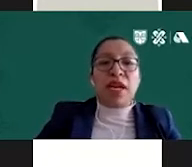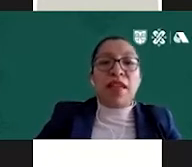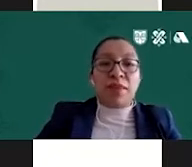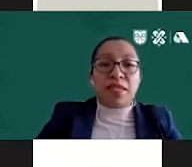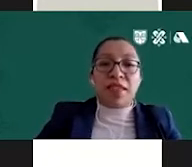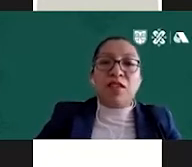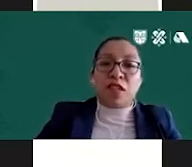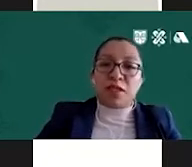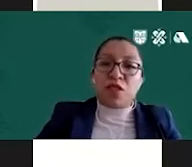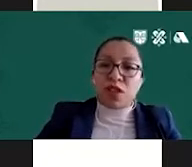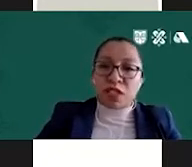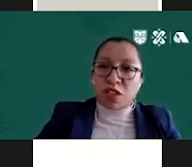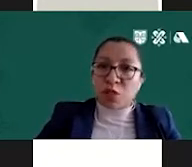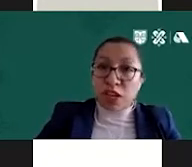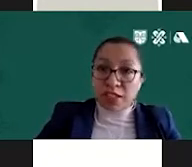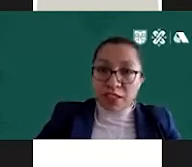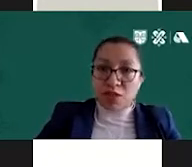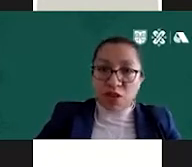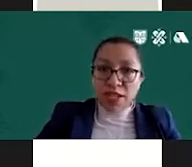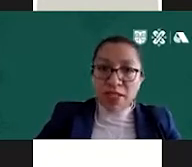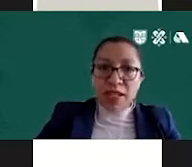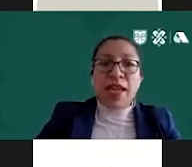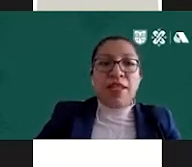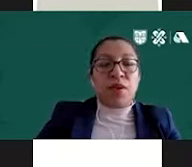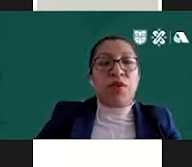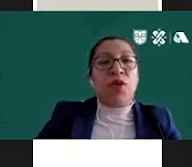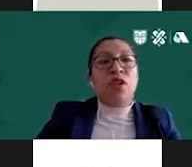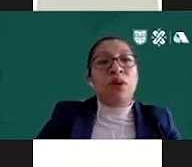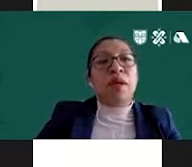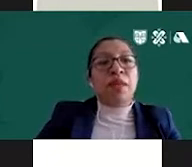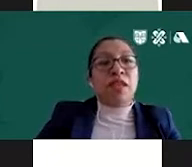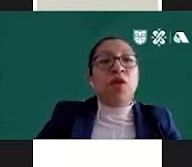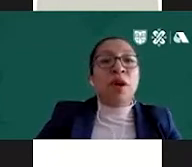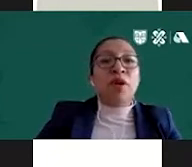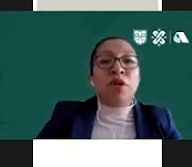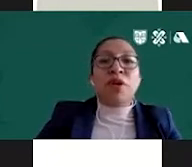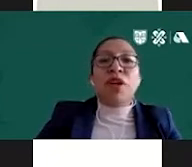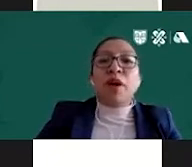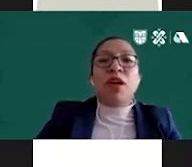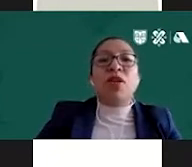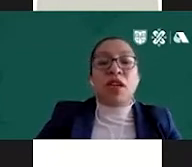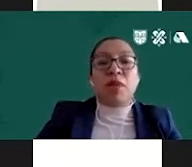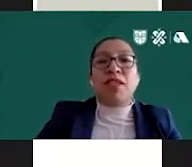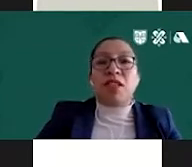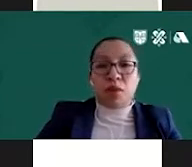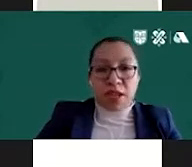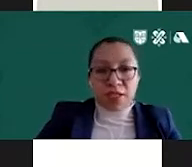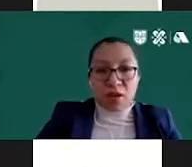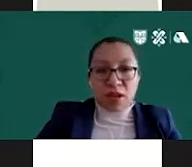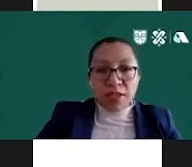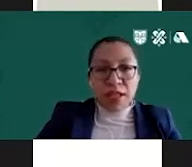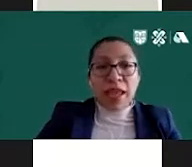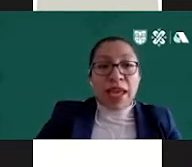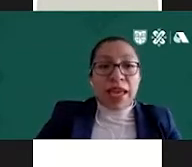a identificar la diversidad de los servicios ofrecidos por las instituciones. Segundo, nos va a permitir un mejor control y manejo de trámites y